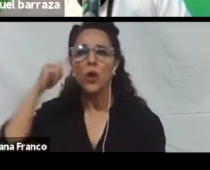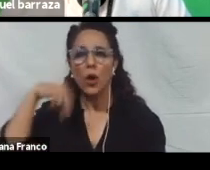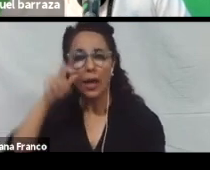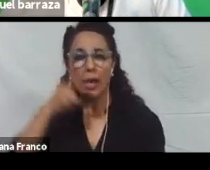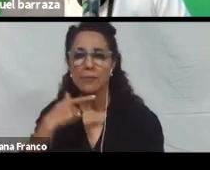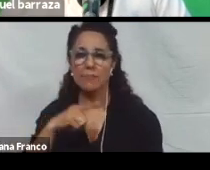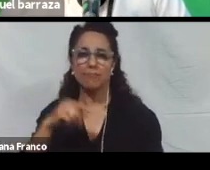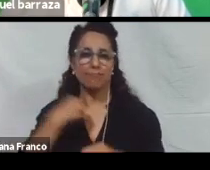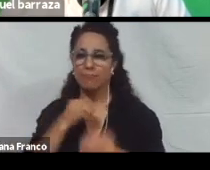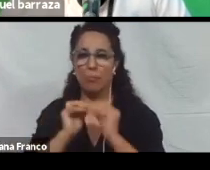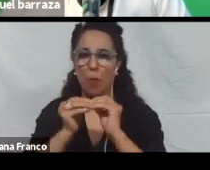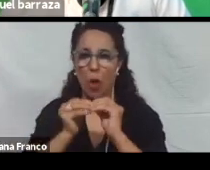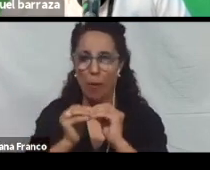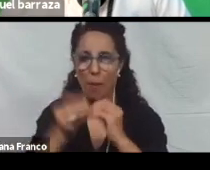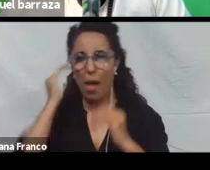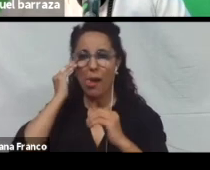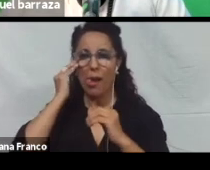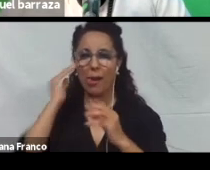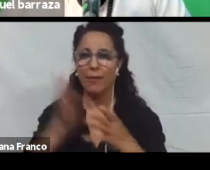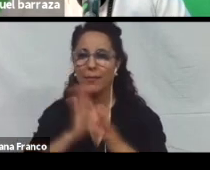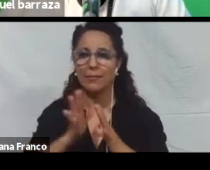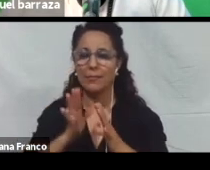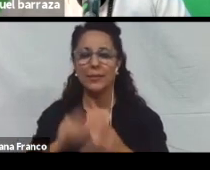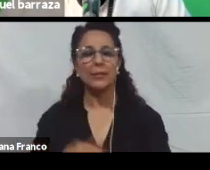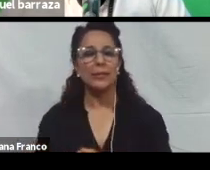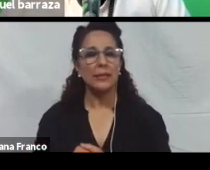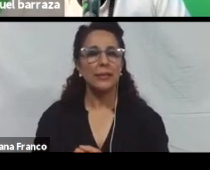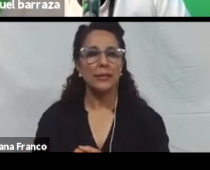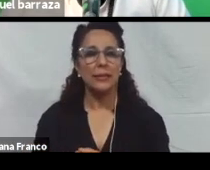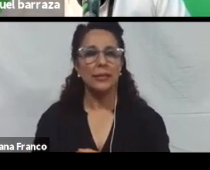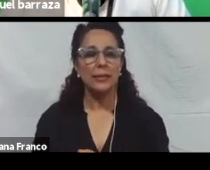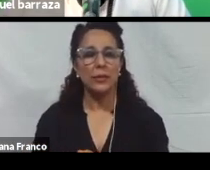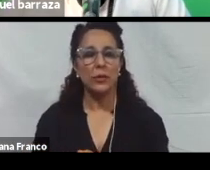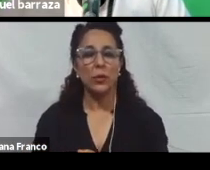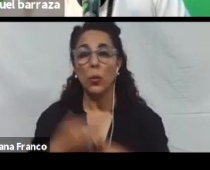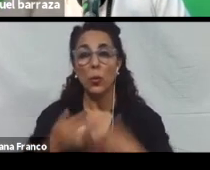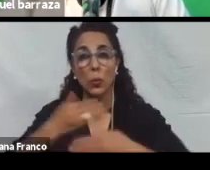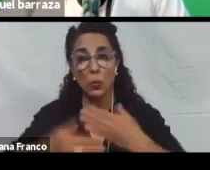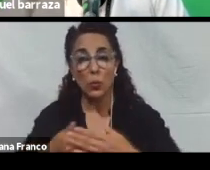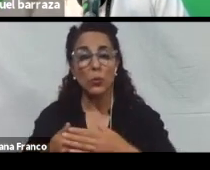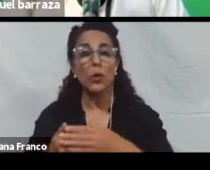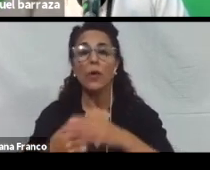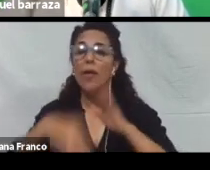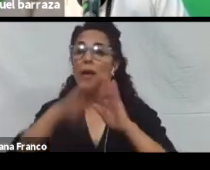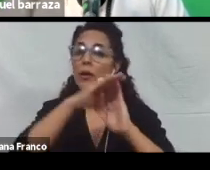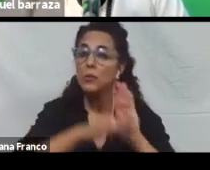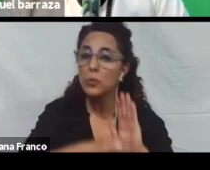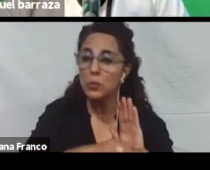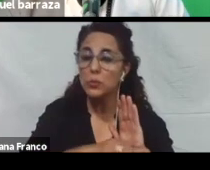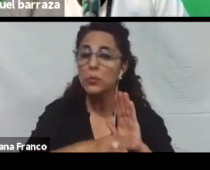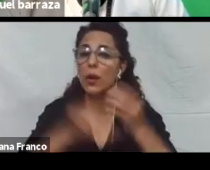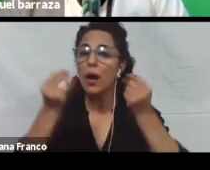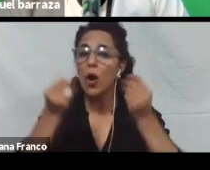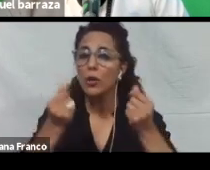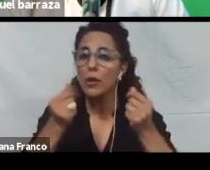Otras pautas también son. Uso de estructura del contenido. Para que vos puedas estructurar el contenido como